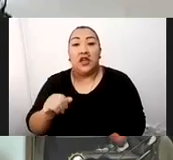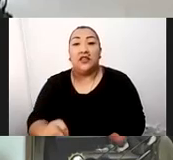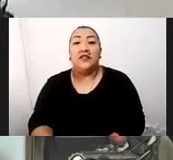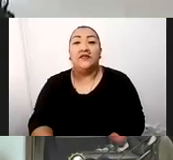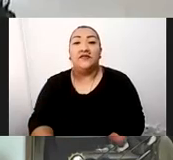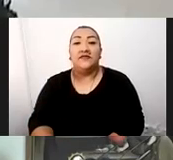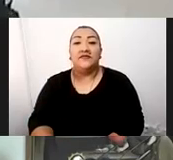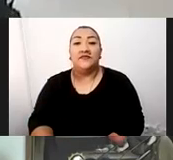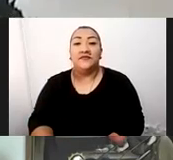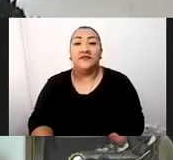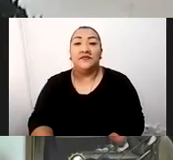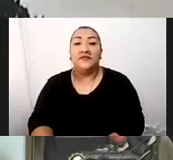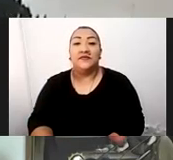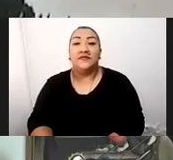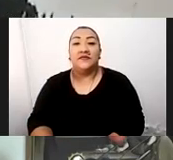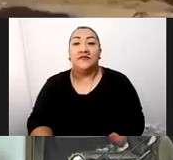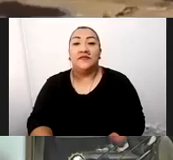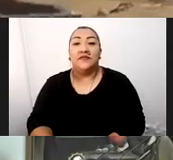Visita Espinar